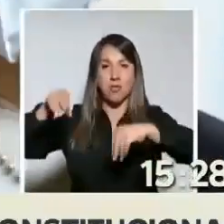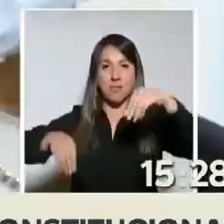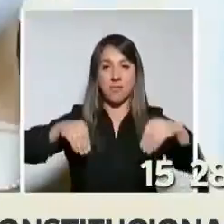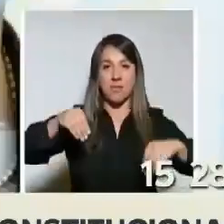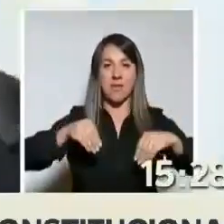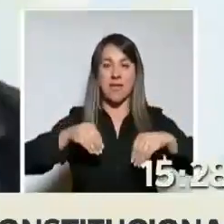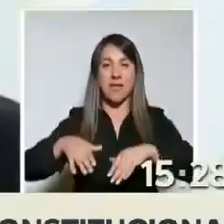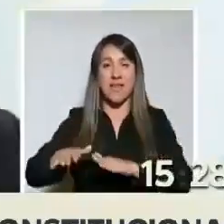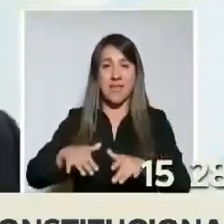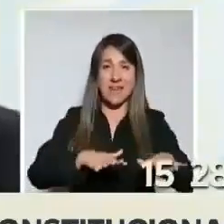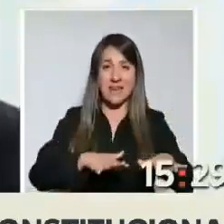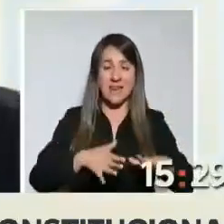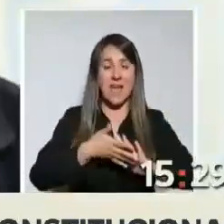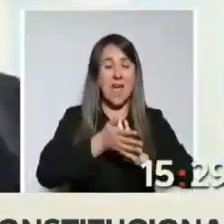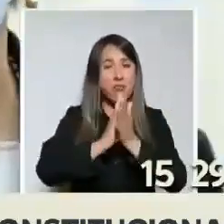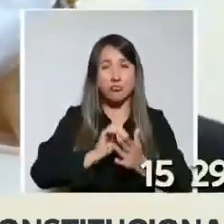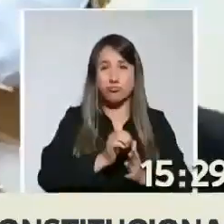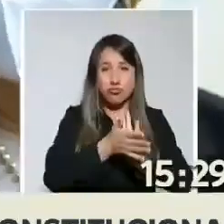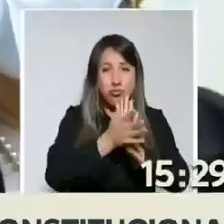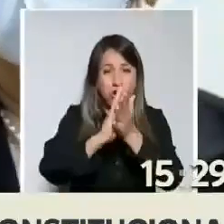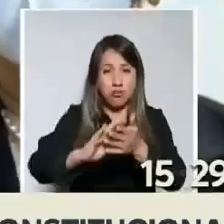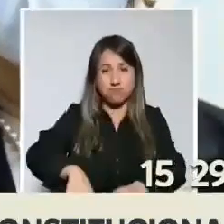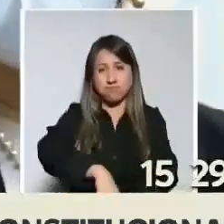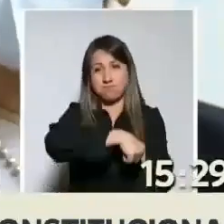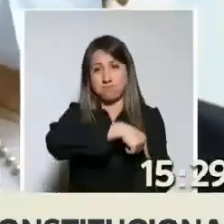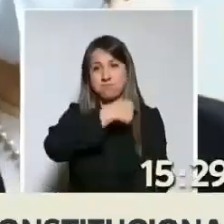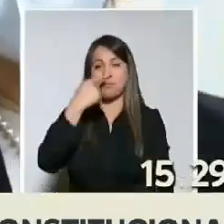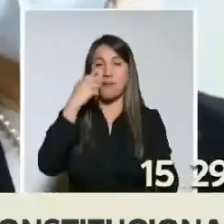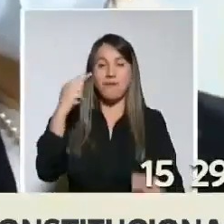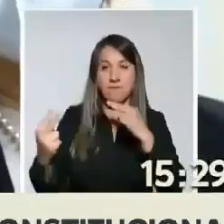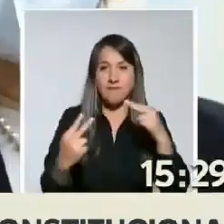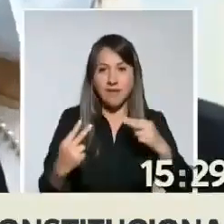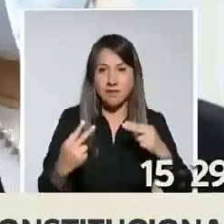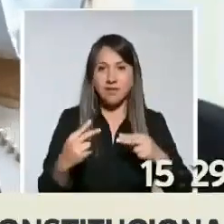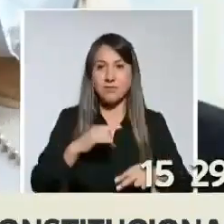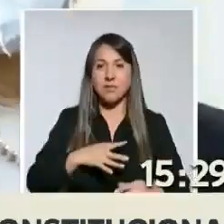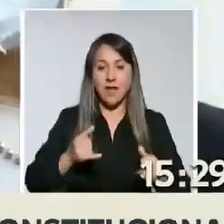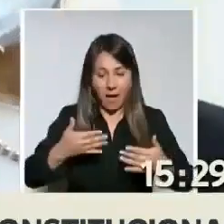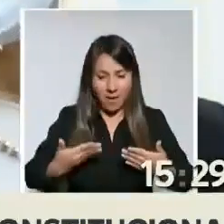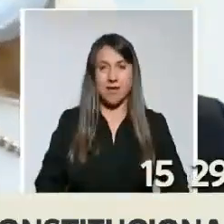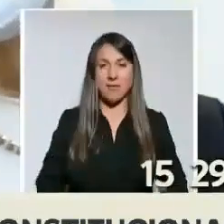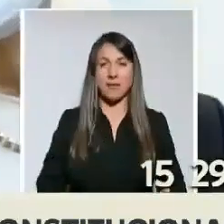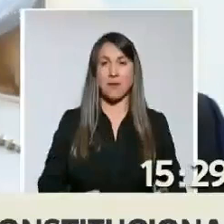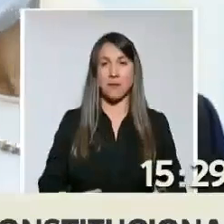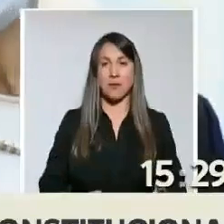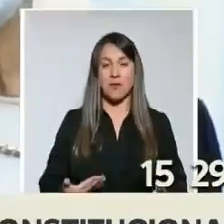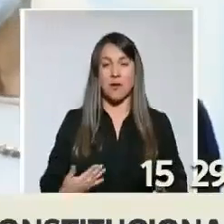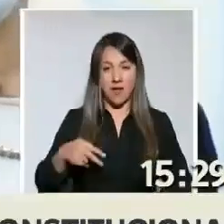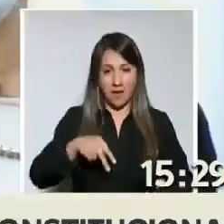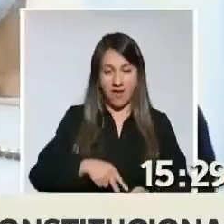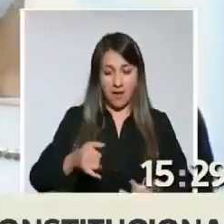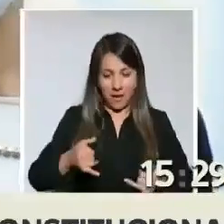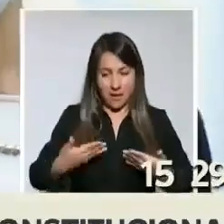isla, a todo el pueblo de Chile que nos está escuchando. Aquí estamos, Lamien, aquí